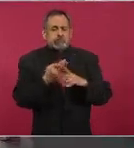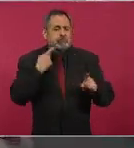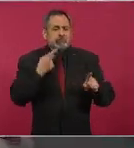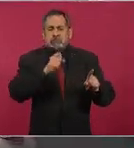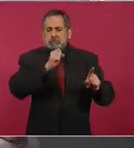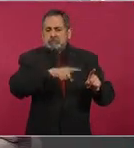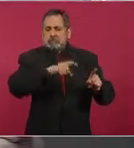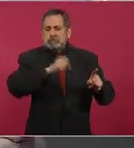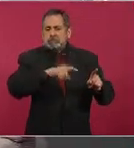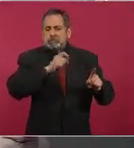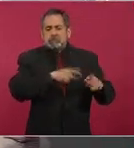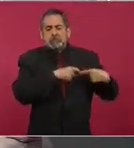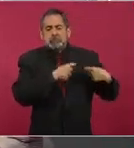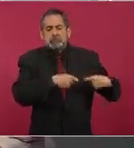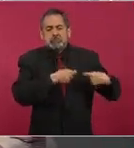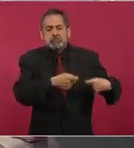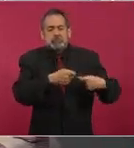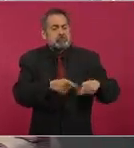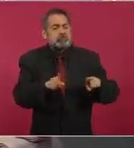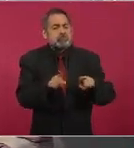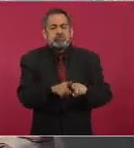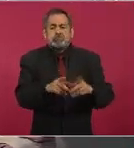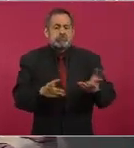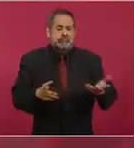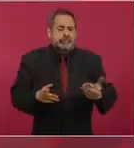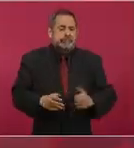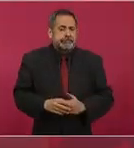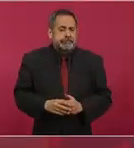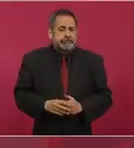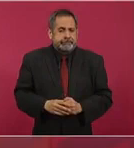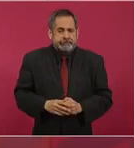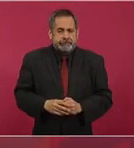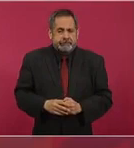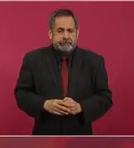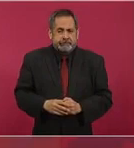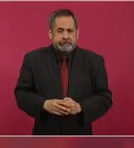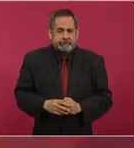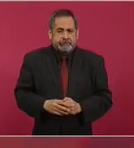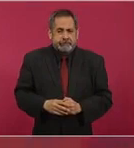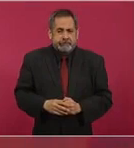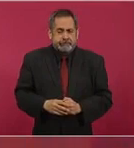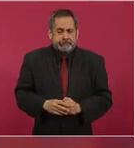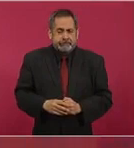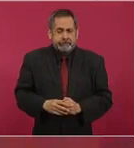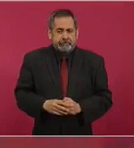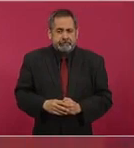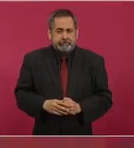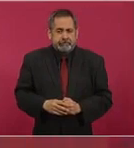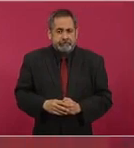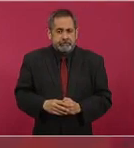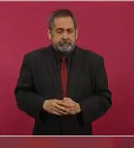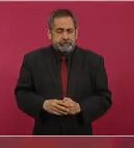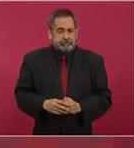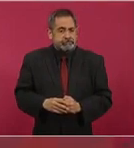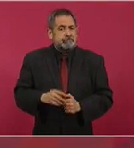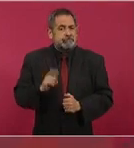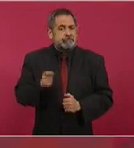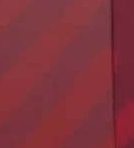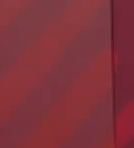todo. Entonces, ahora ya